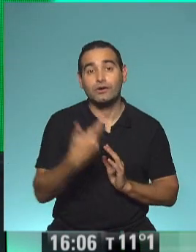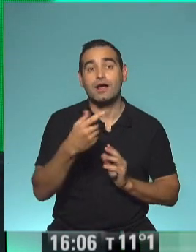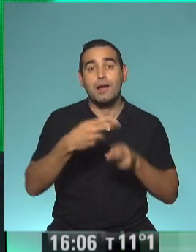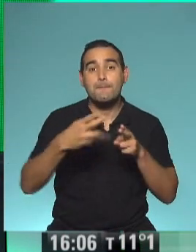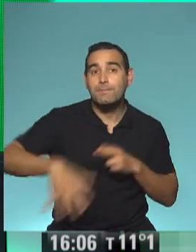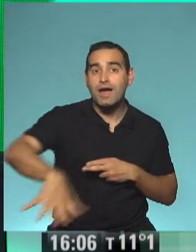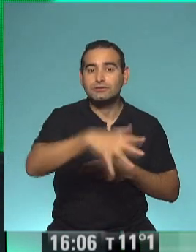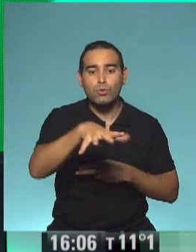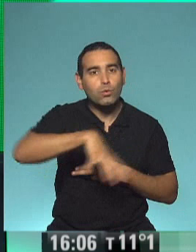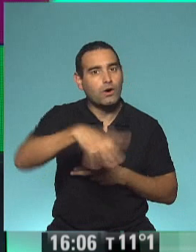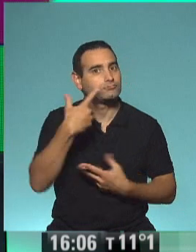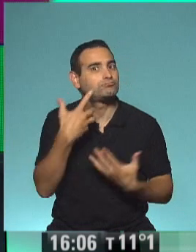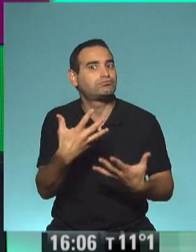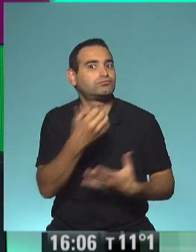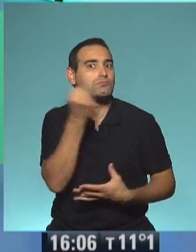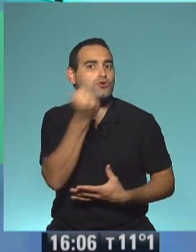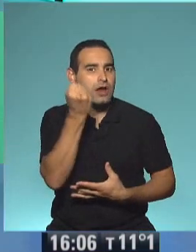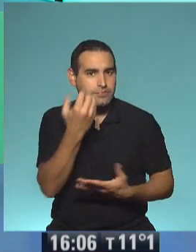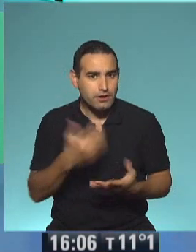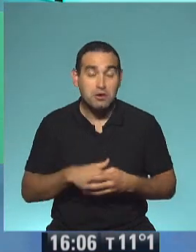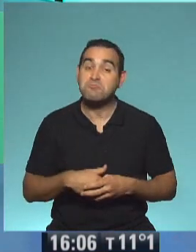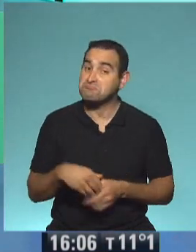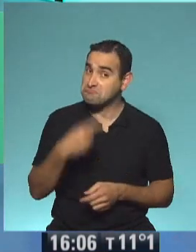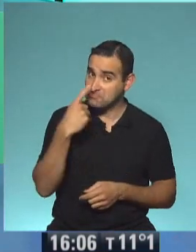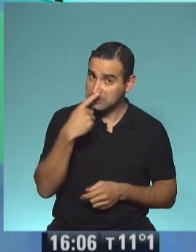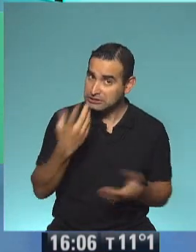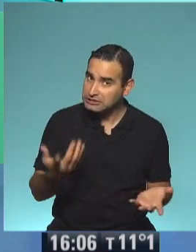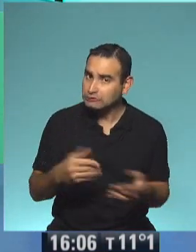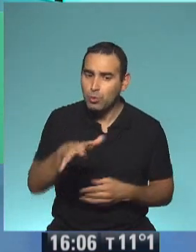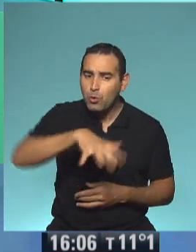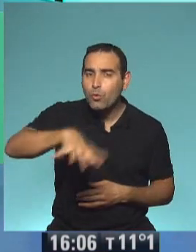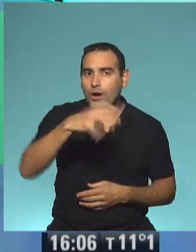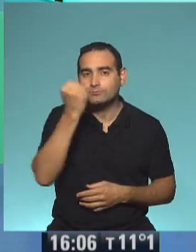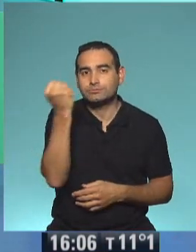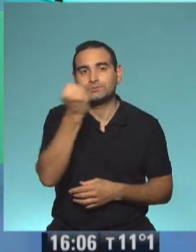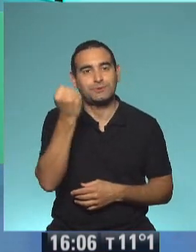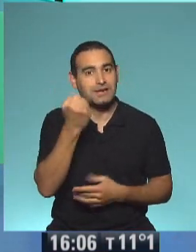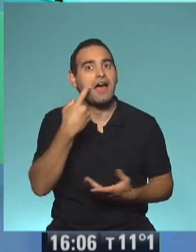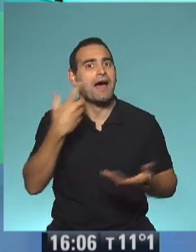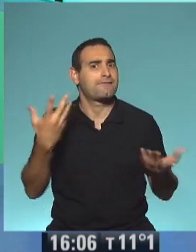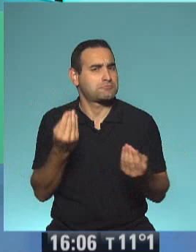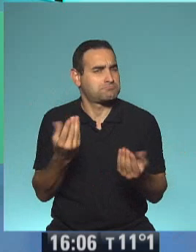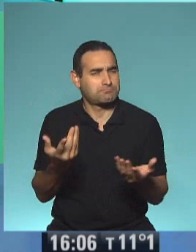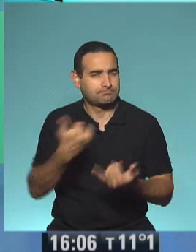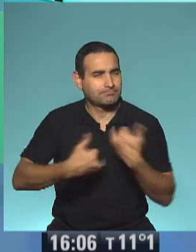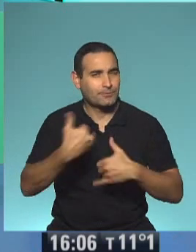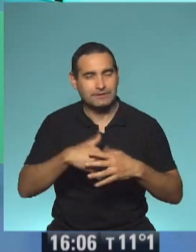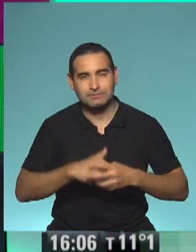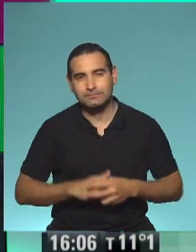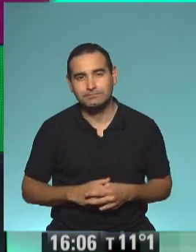espacios emblemáticos. Opa, claro, un emblema, como un lugar importante. Vamos a ver por qué, muy bien.